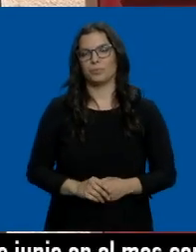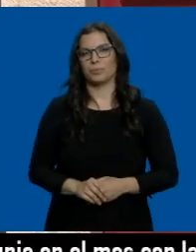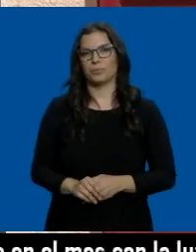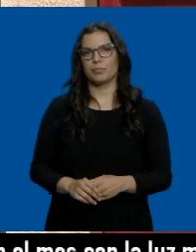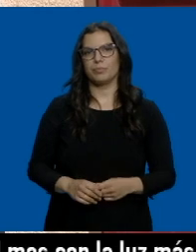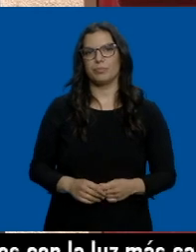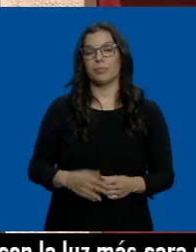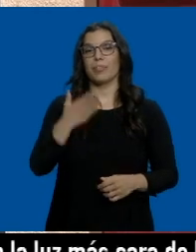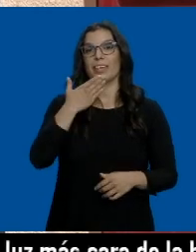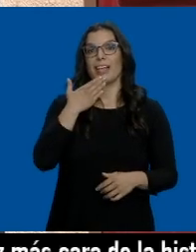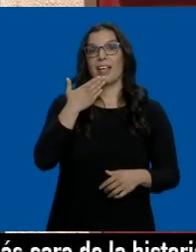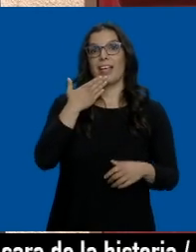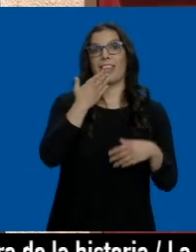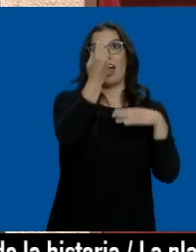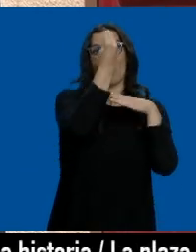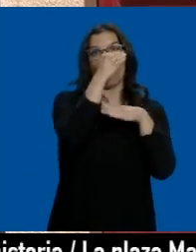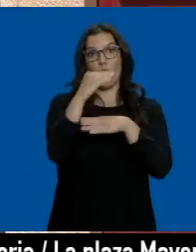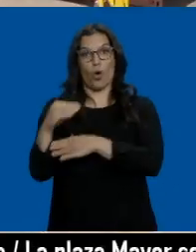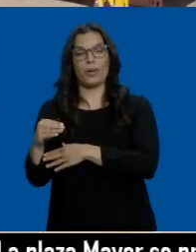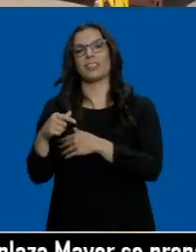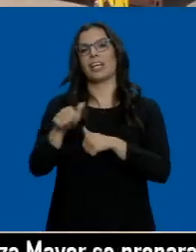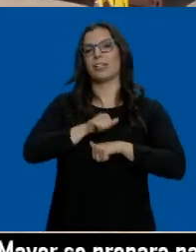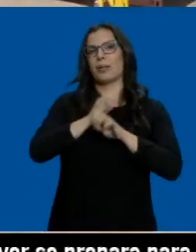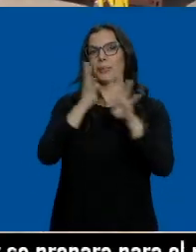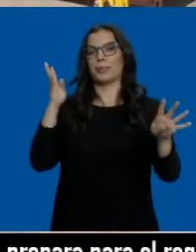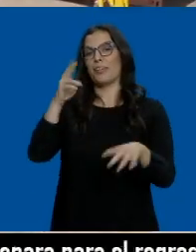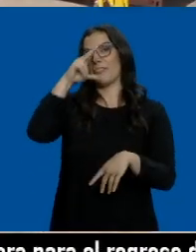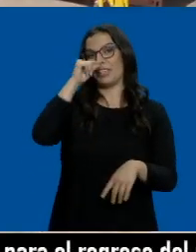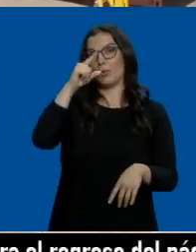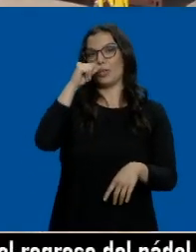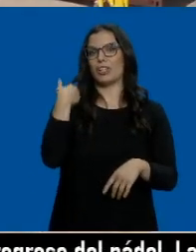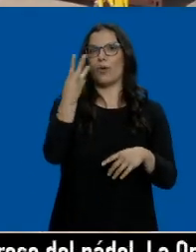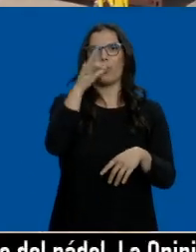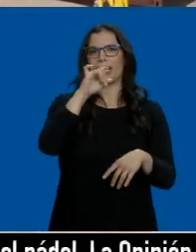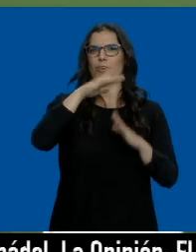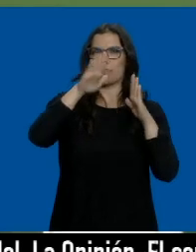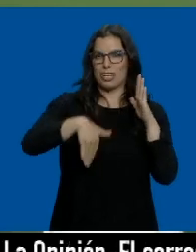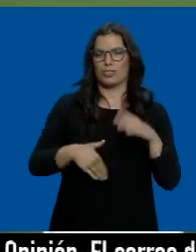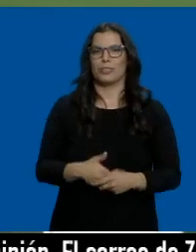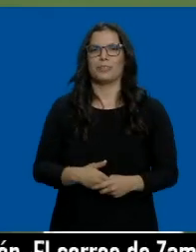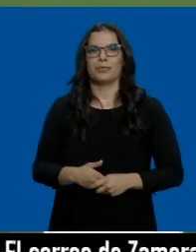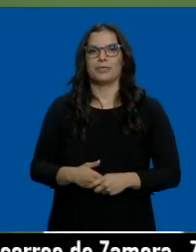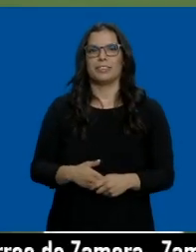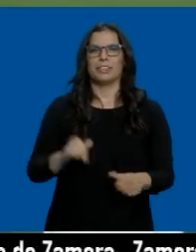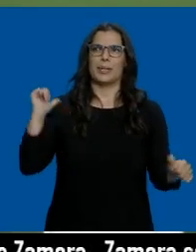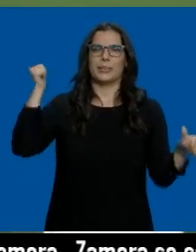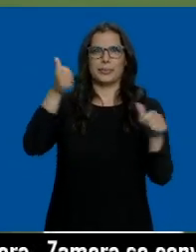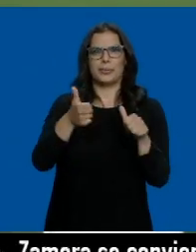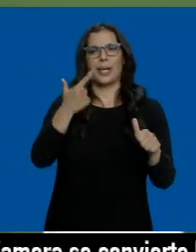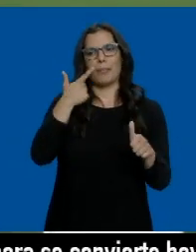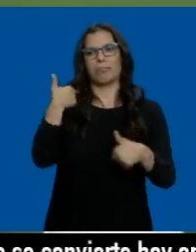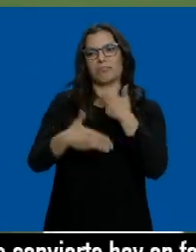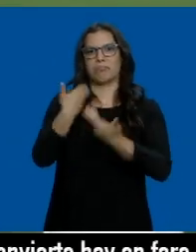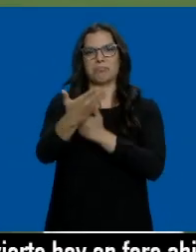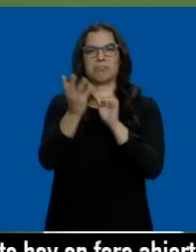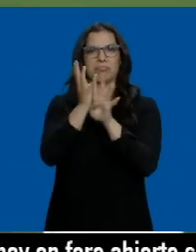Va bajando la edad de quien espera. Hoy en Vitigudino se rompe la barrera de los 40 años. Hace tiempo ya que se ve que avanza la